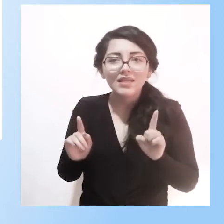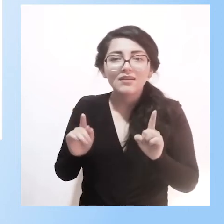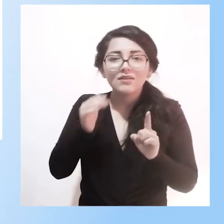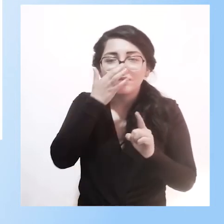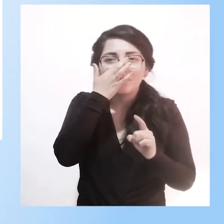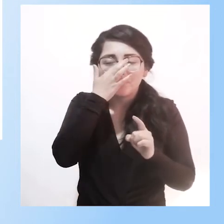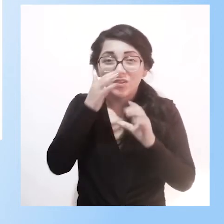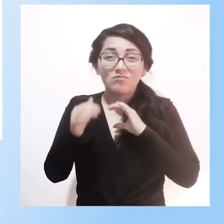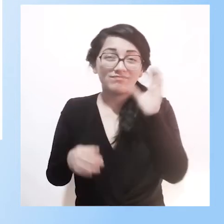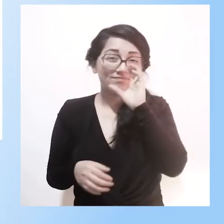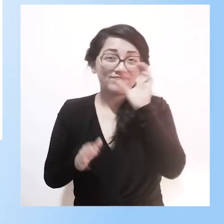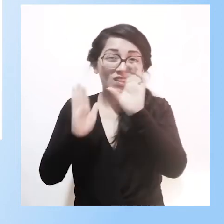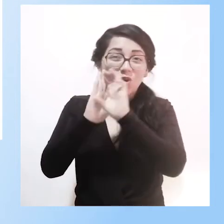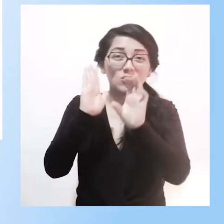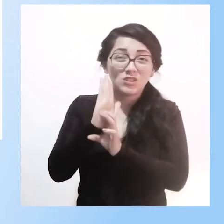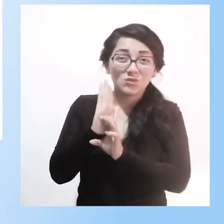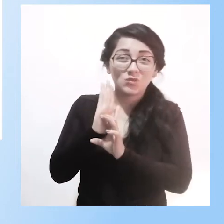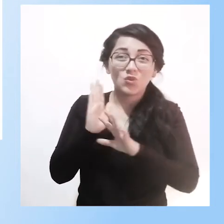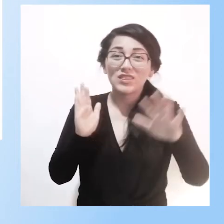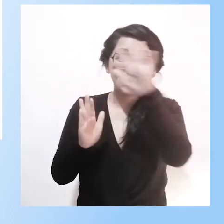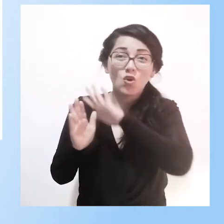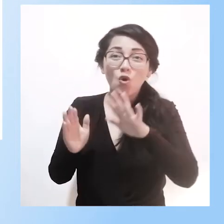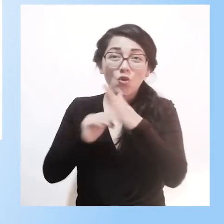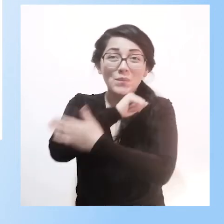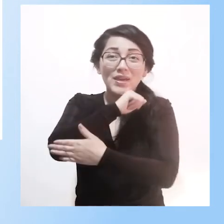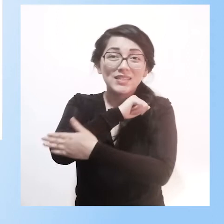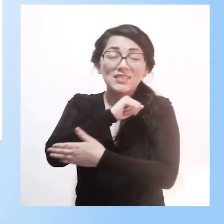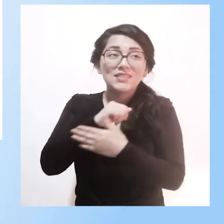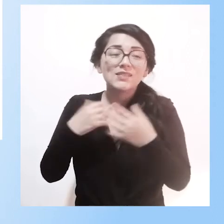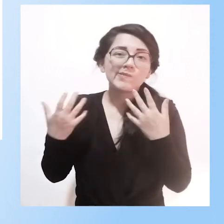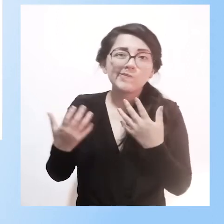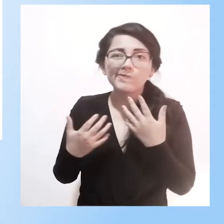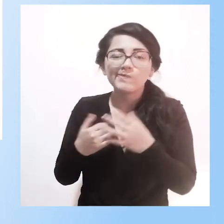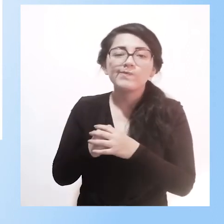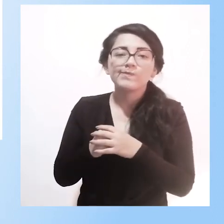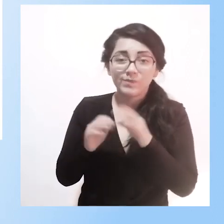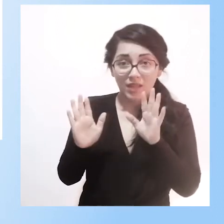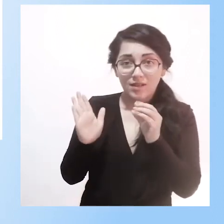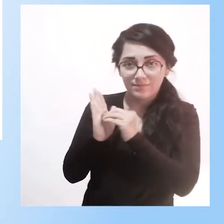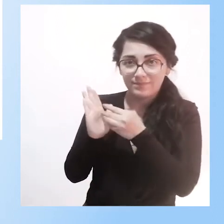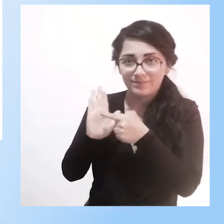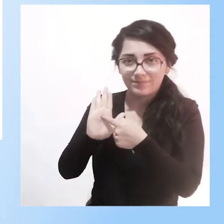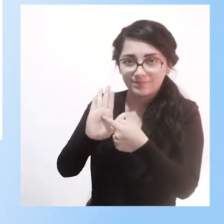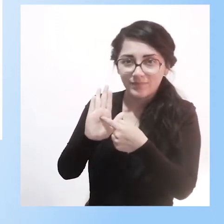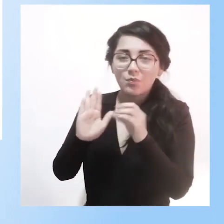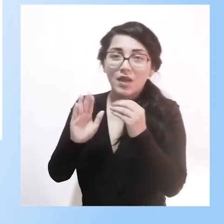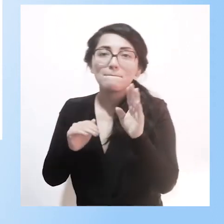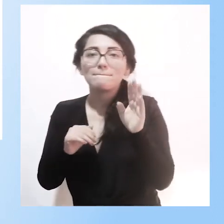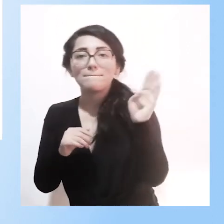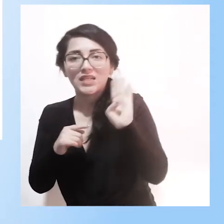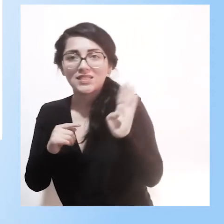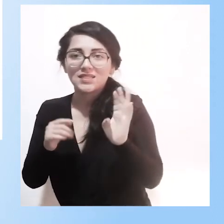Constitución Federal que habla de todos, habla del Brasil como un todo